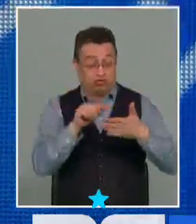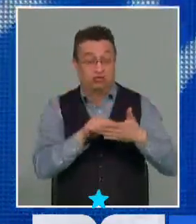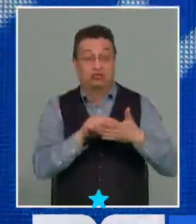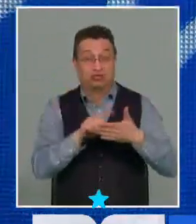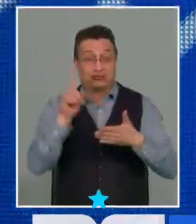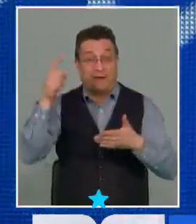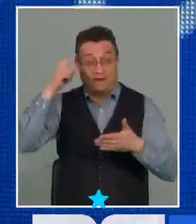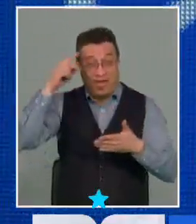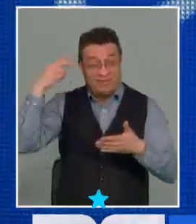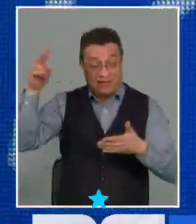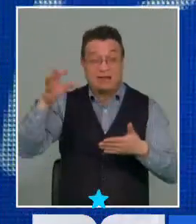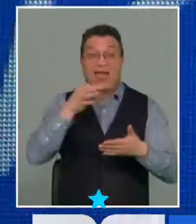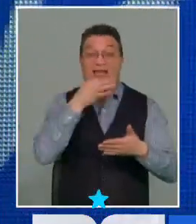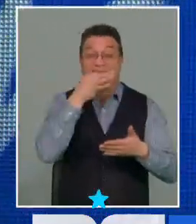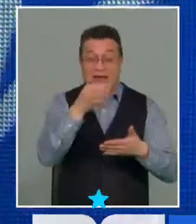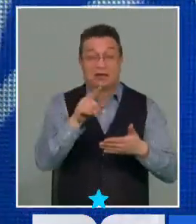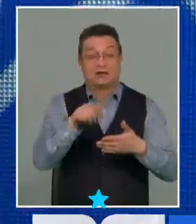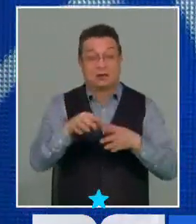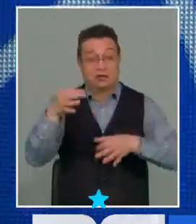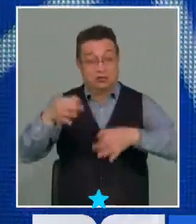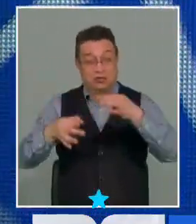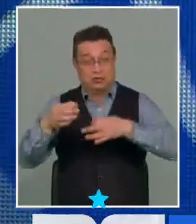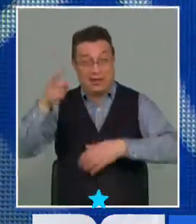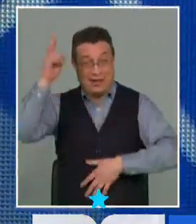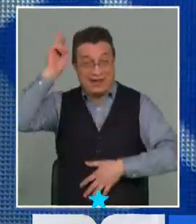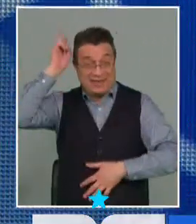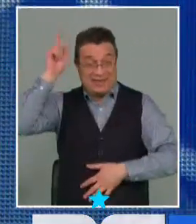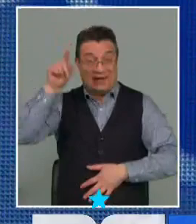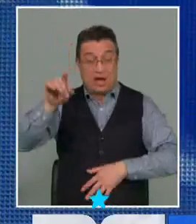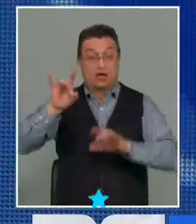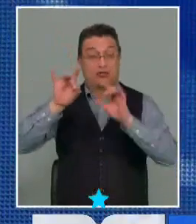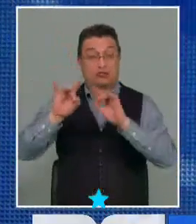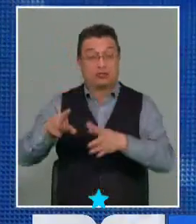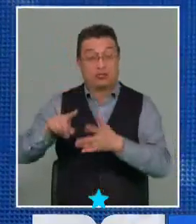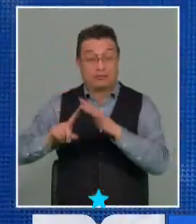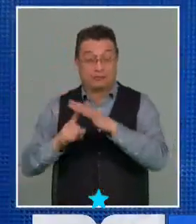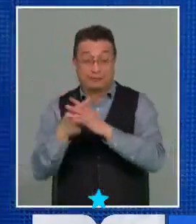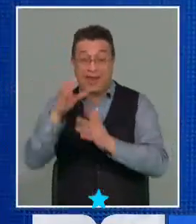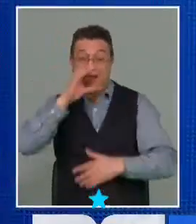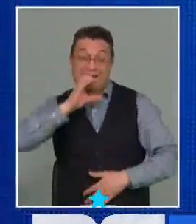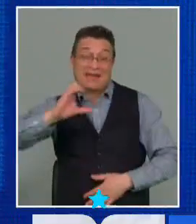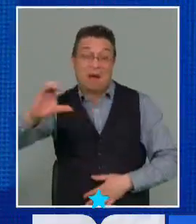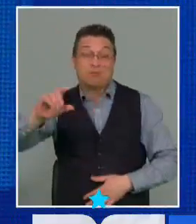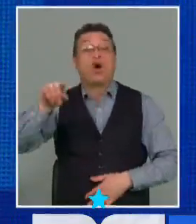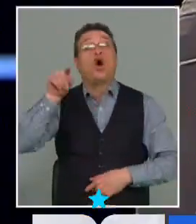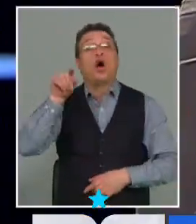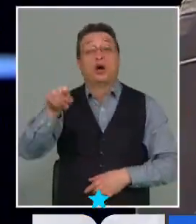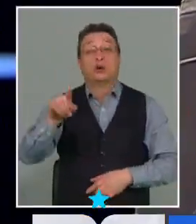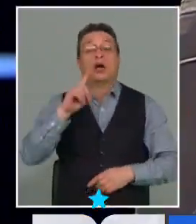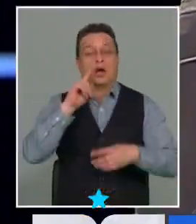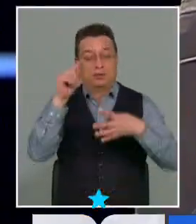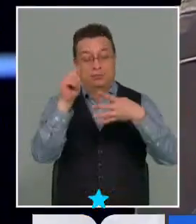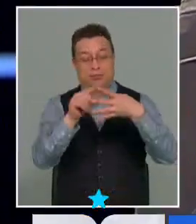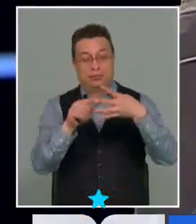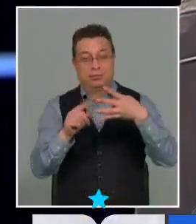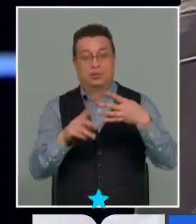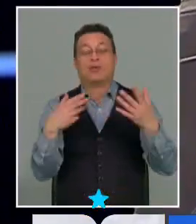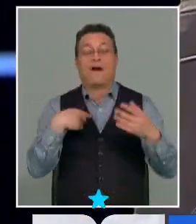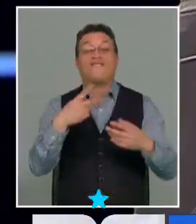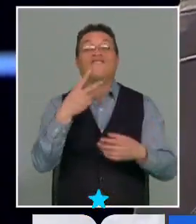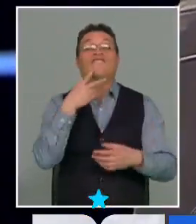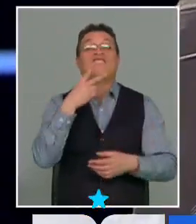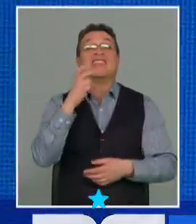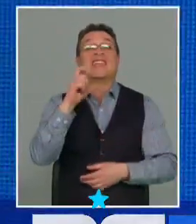señala expresamente que las jurisdicciones indígenas originarias o campesinas se ejercen los siguientes ámbitos de vigencia